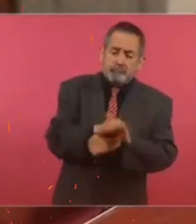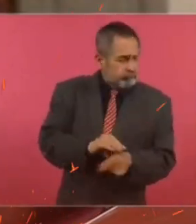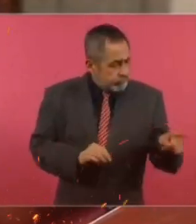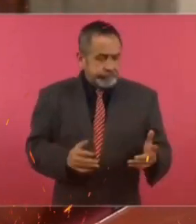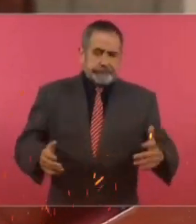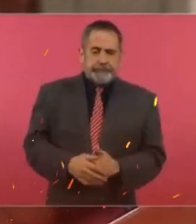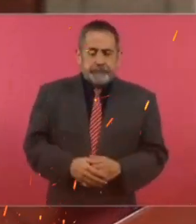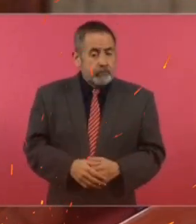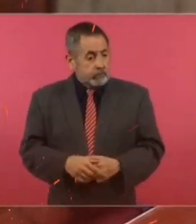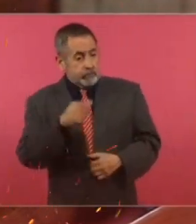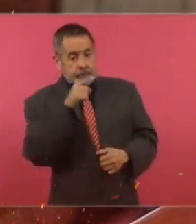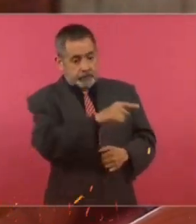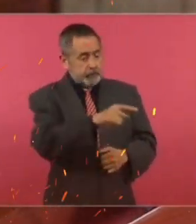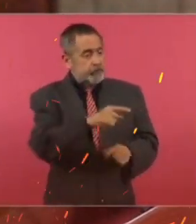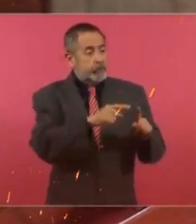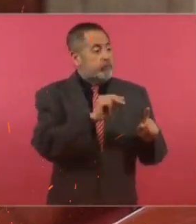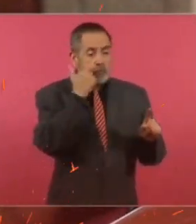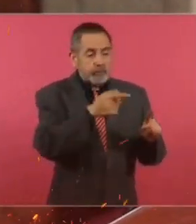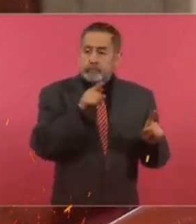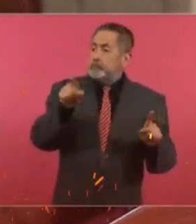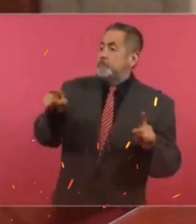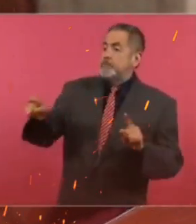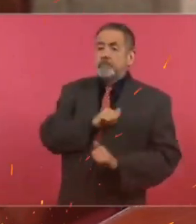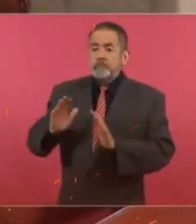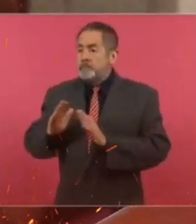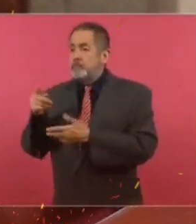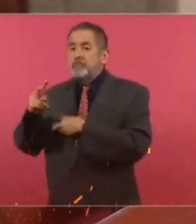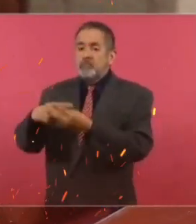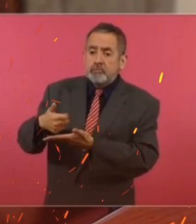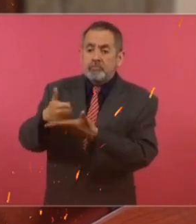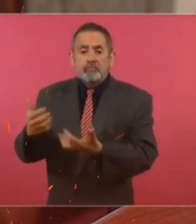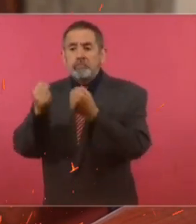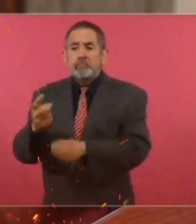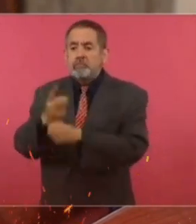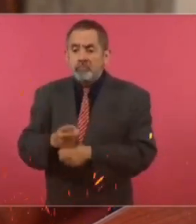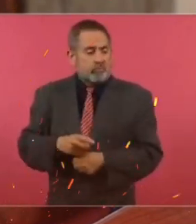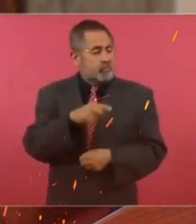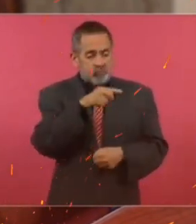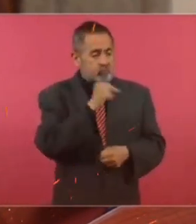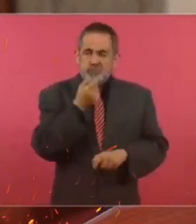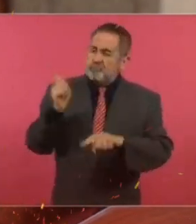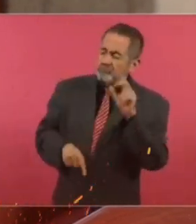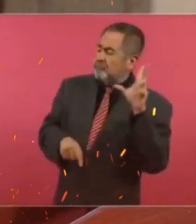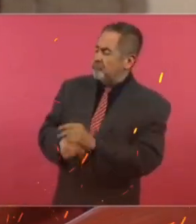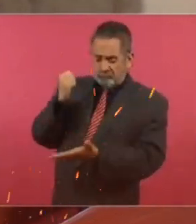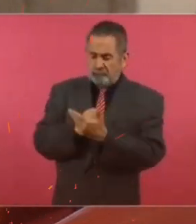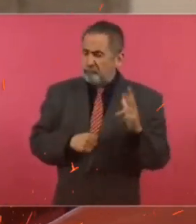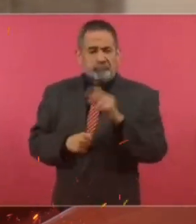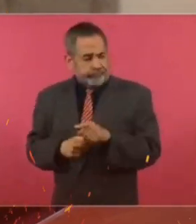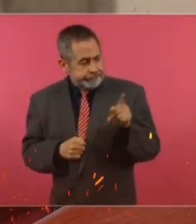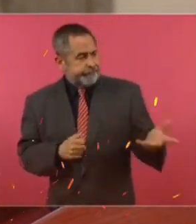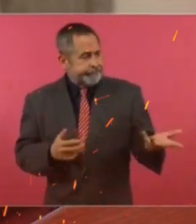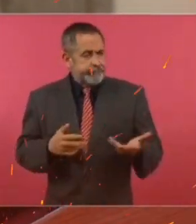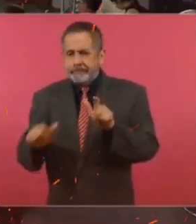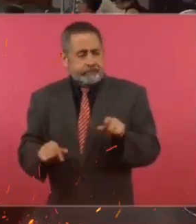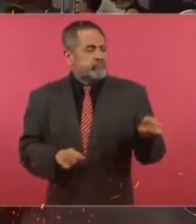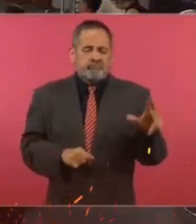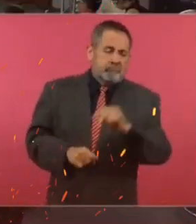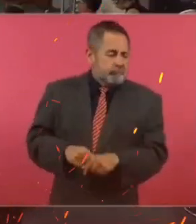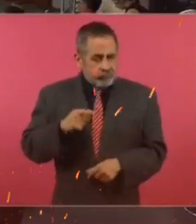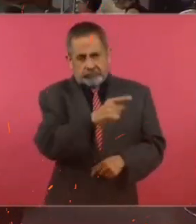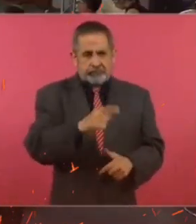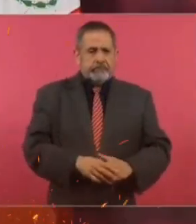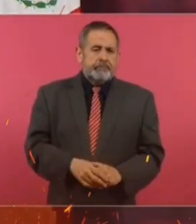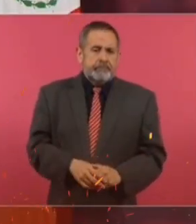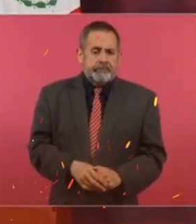quien quiso impedir que las Fuerzas Armadas participaran en labores de seguridad pública hasta 2024 durante el proceso de conformación de la Guardia Nacional. Ya